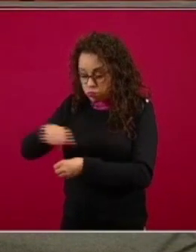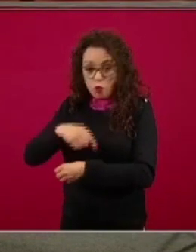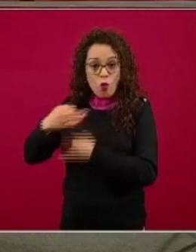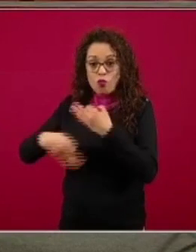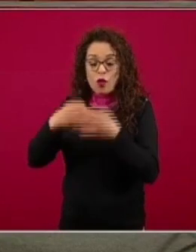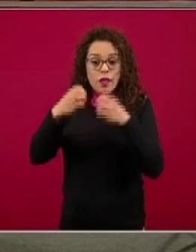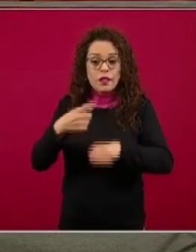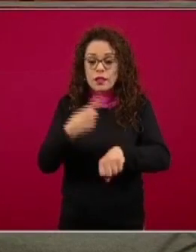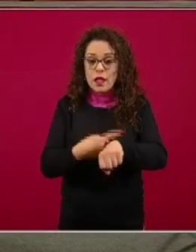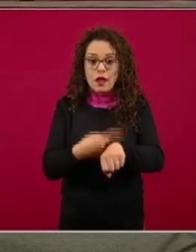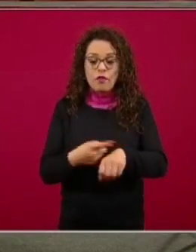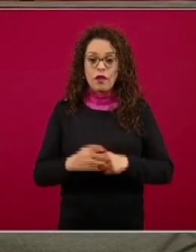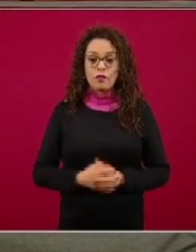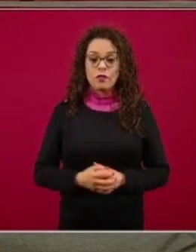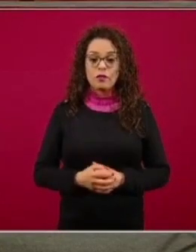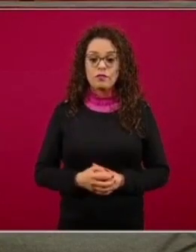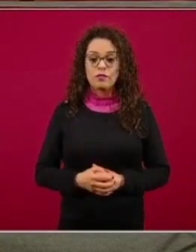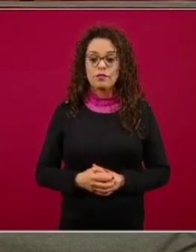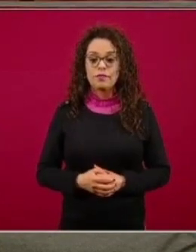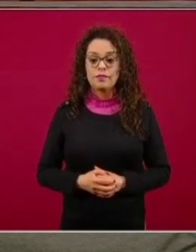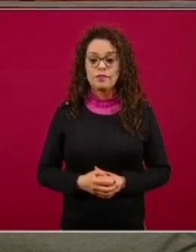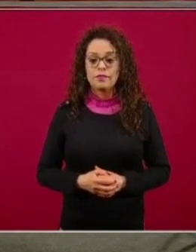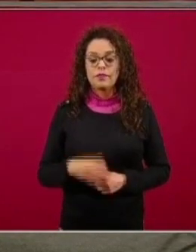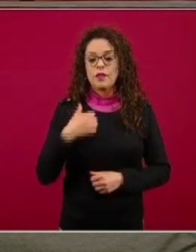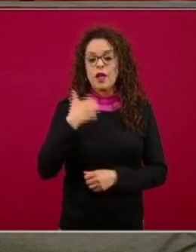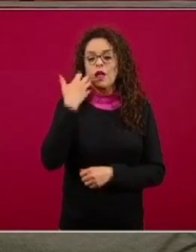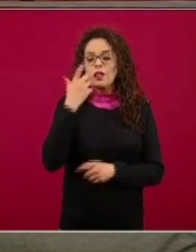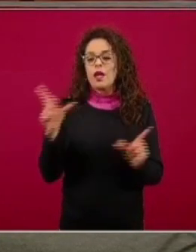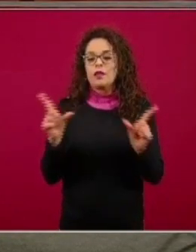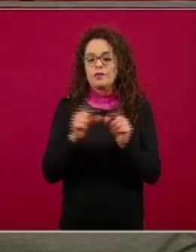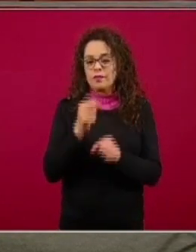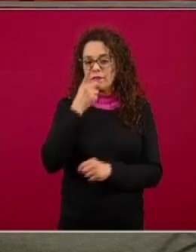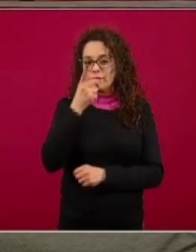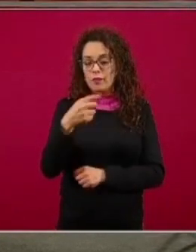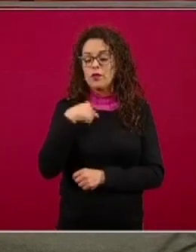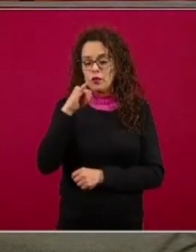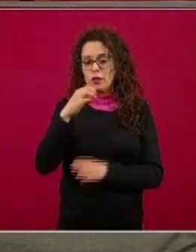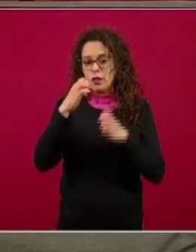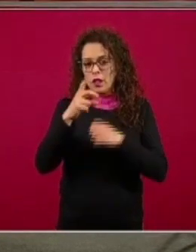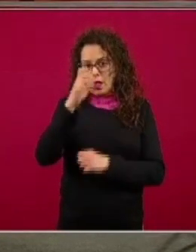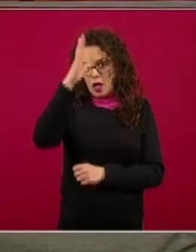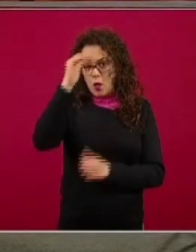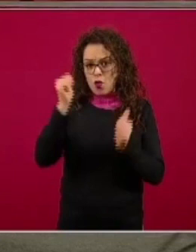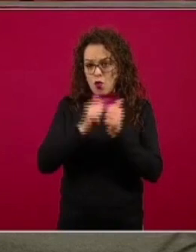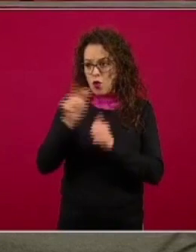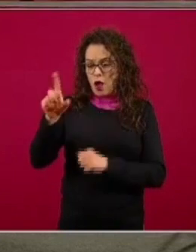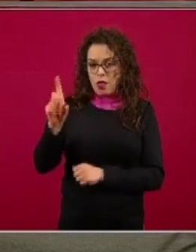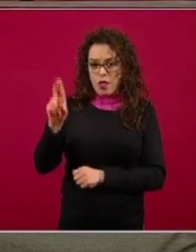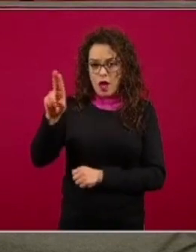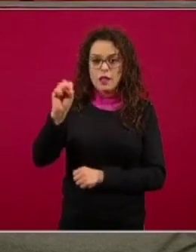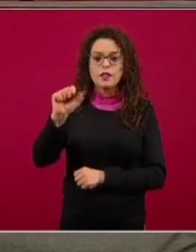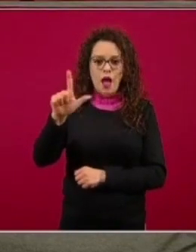un comentario breve yo estoy de acuerdo con el doctor Salas y